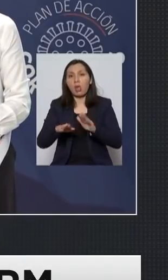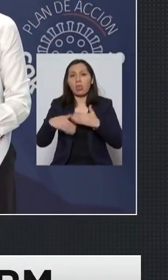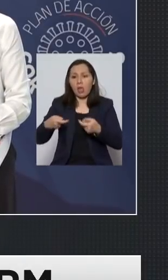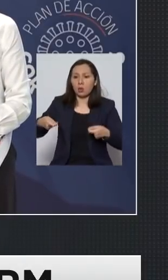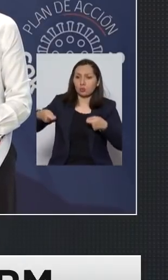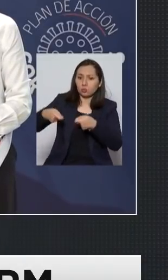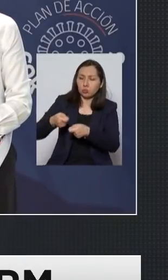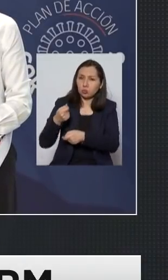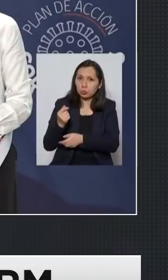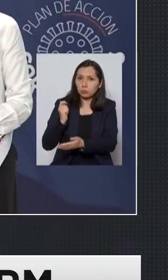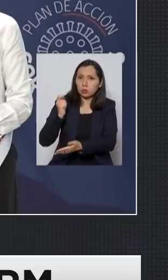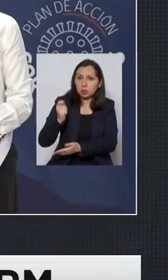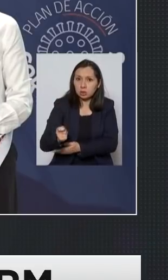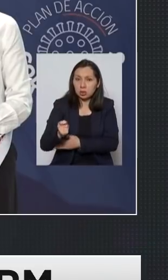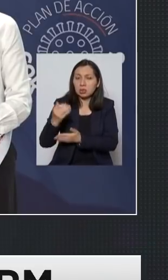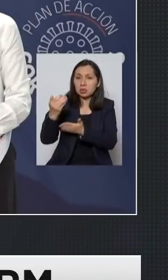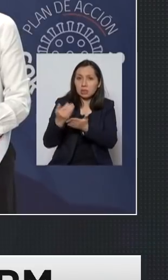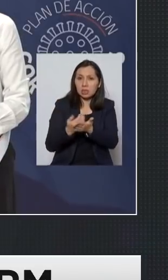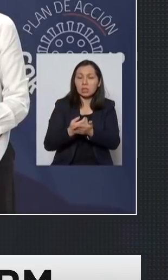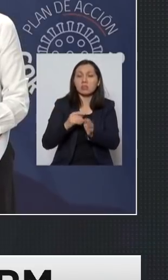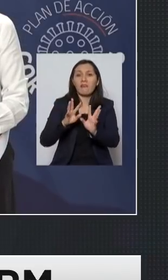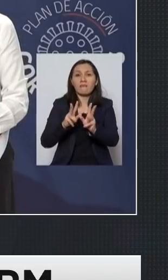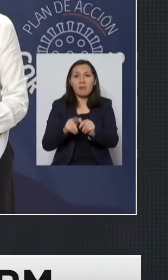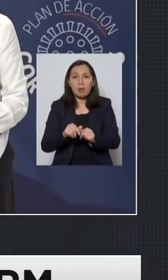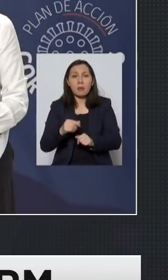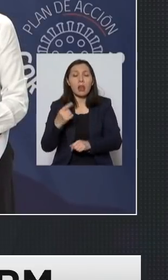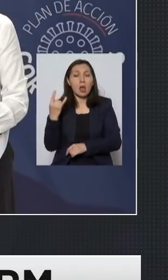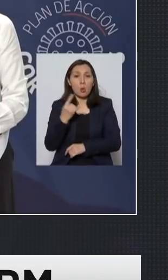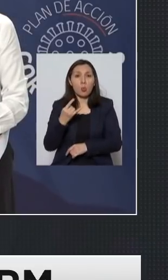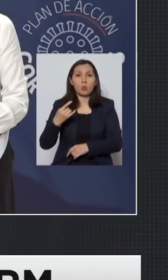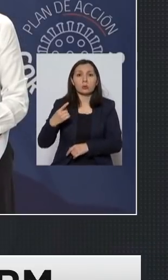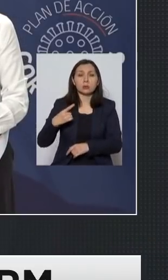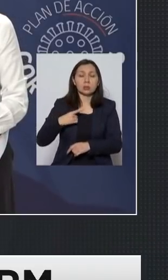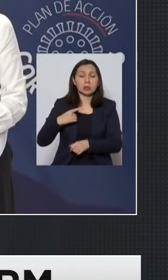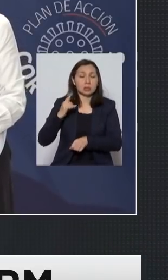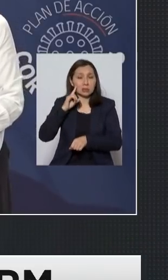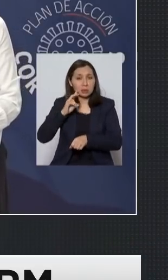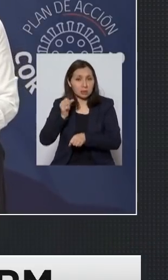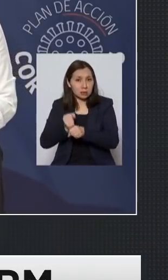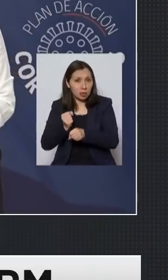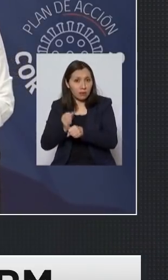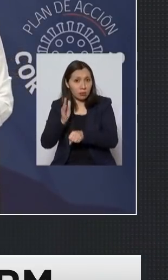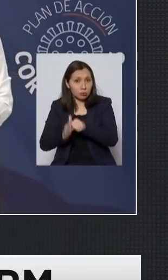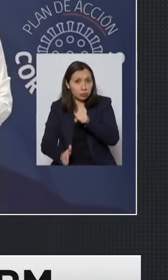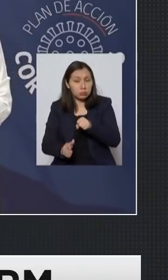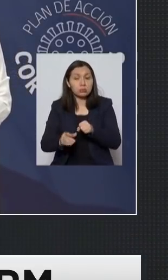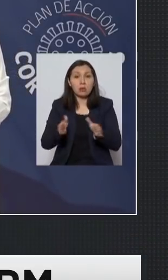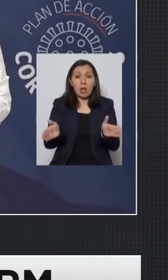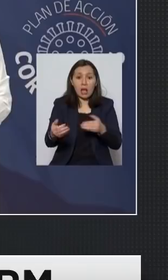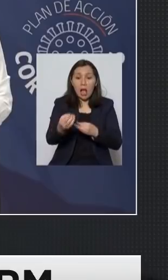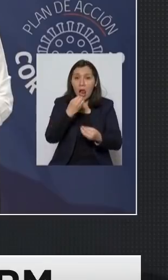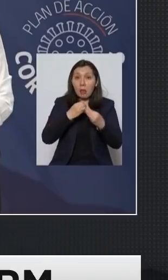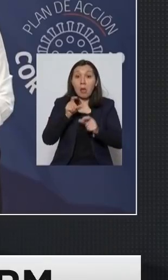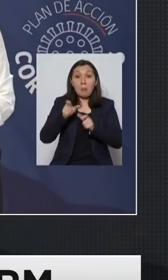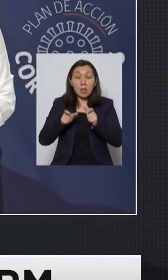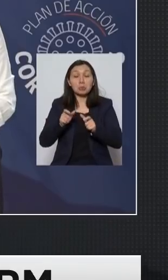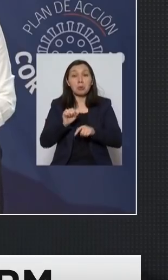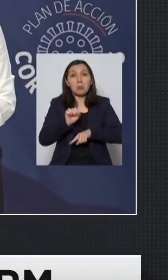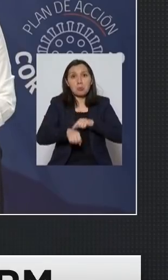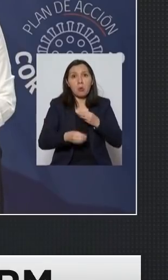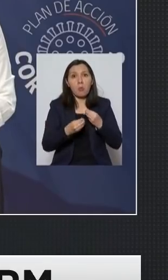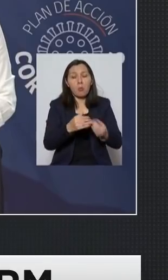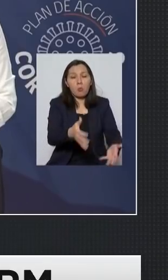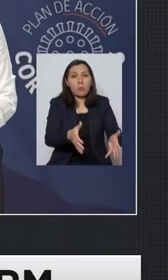subsidios el ingreso familiar de emergencia seguros de desempleo cajas con alimentos que han sido muy valoradas por la